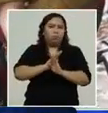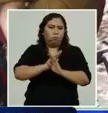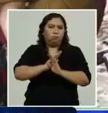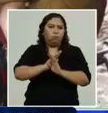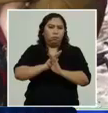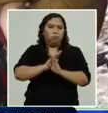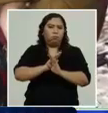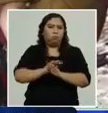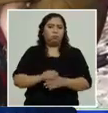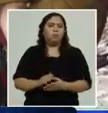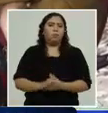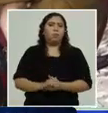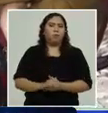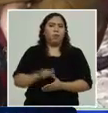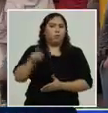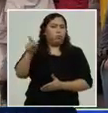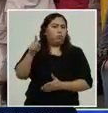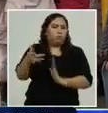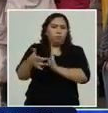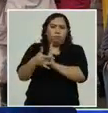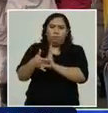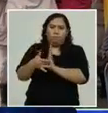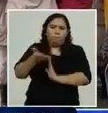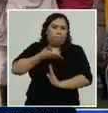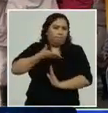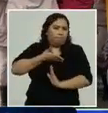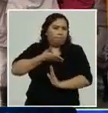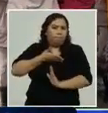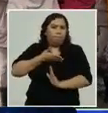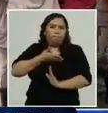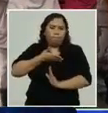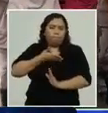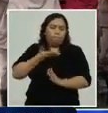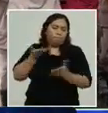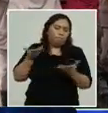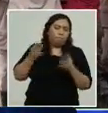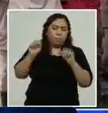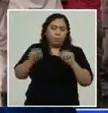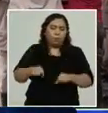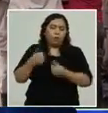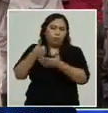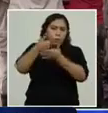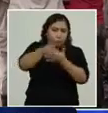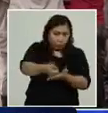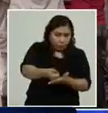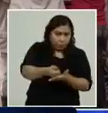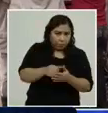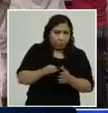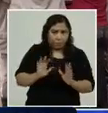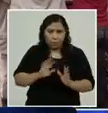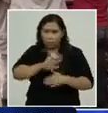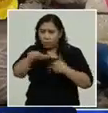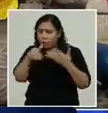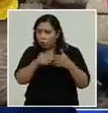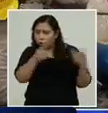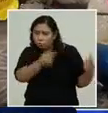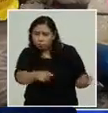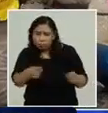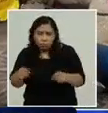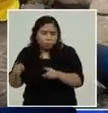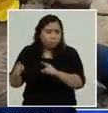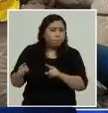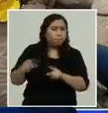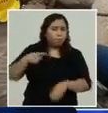de tecnología disponibles para que también podamos dar un seguimiento a todo lo que está ocurriendo quiero